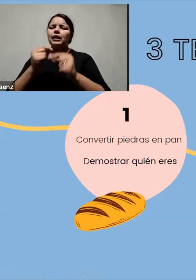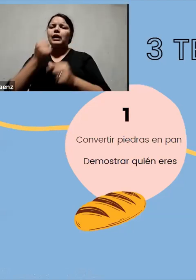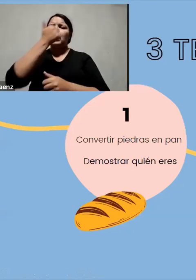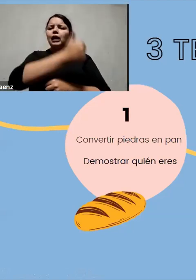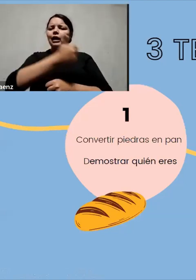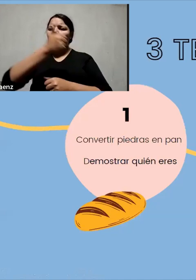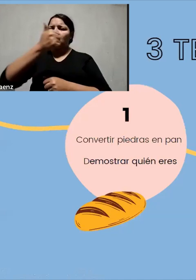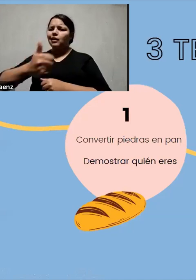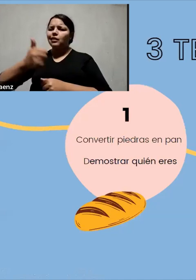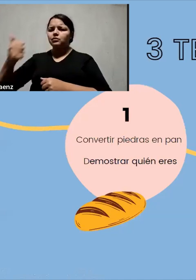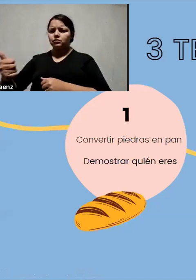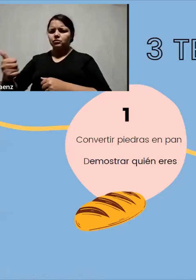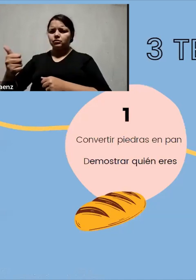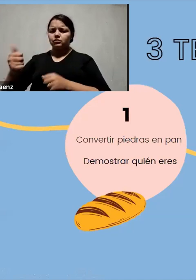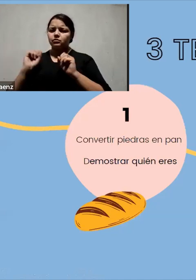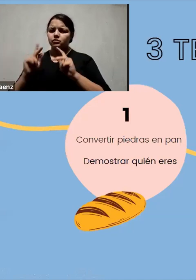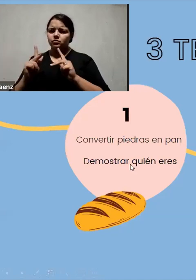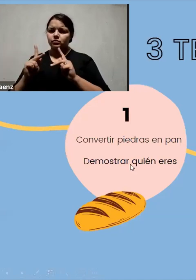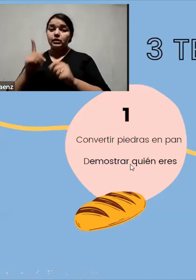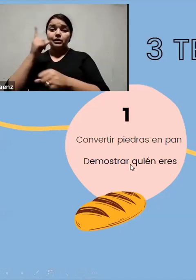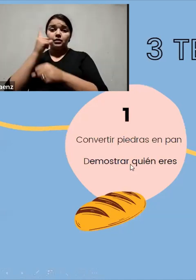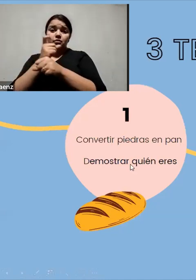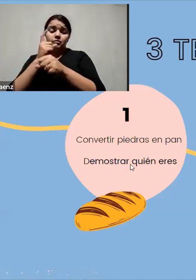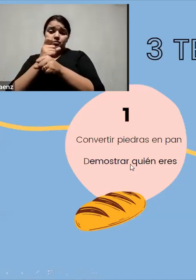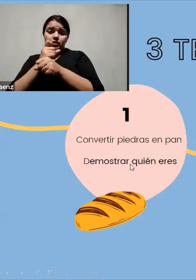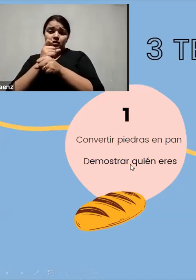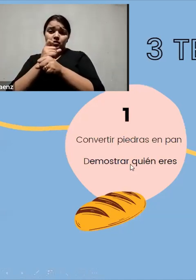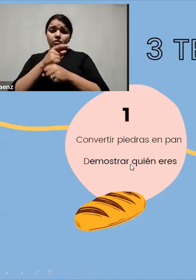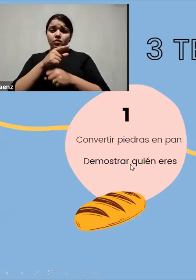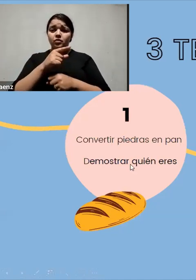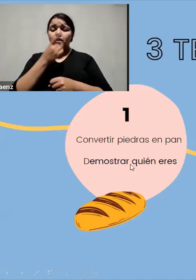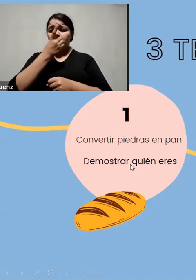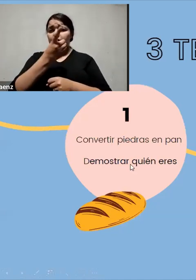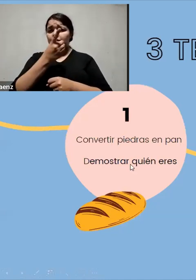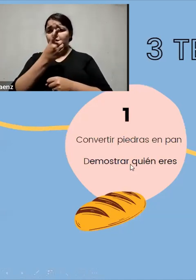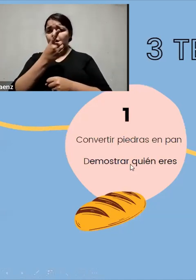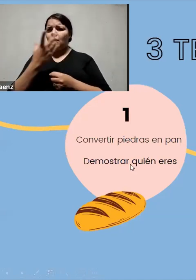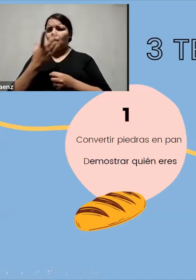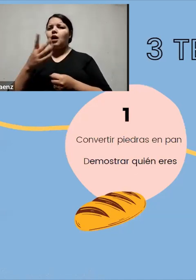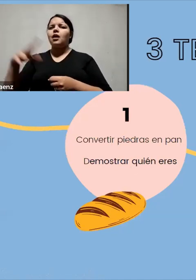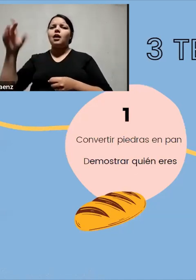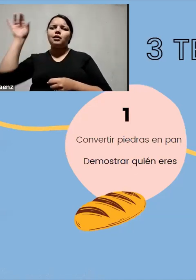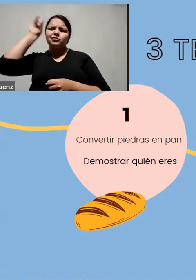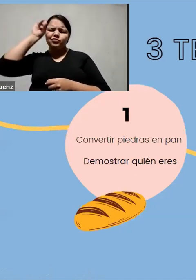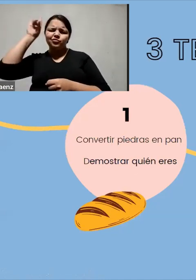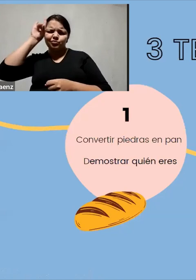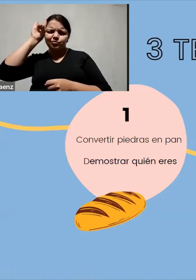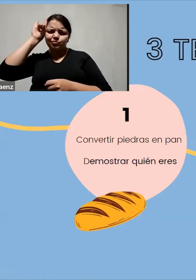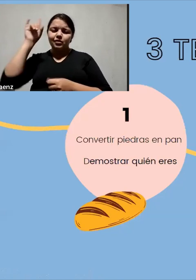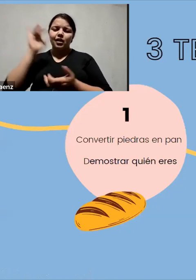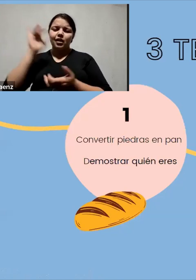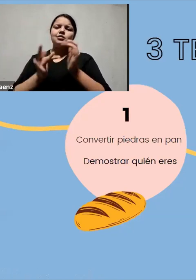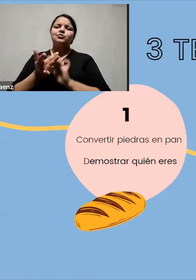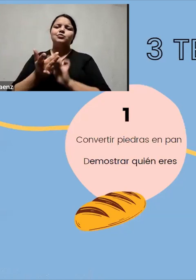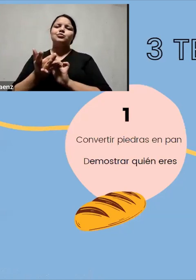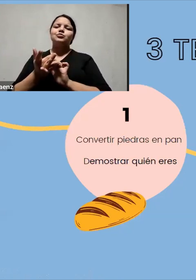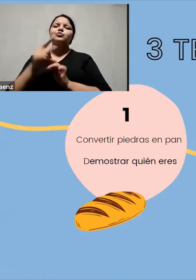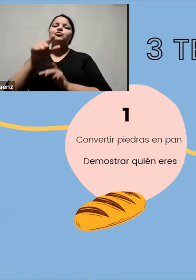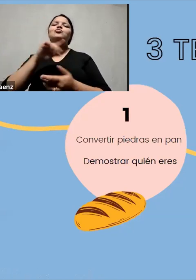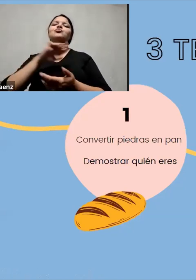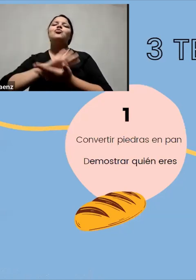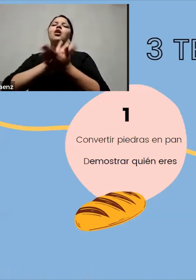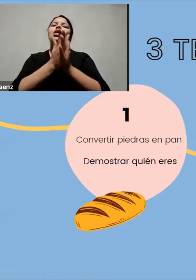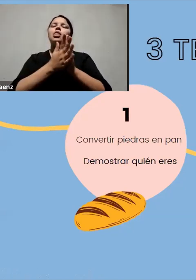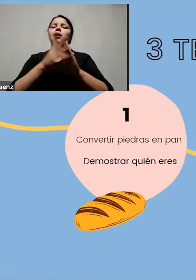manera más completa. Primero habla la tentación en que le dice el demonio a Jesús, convierte las